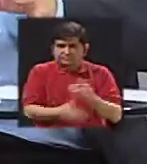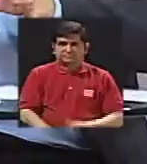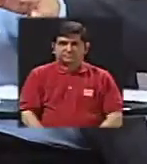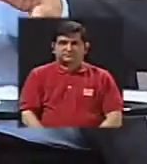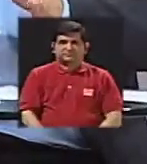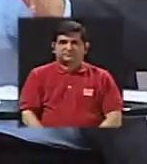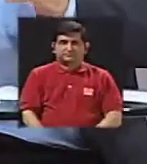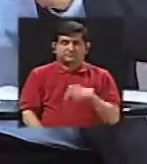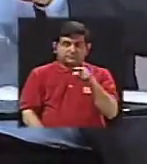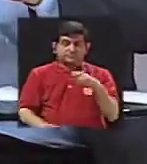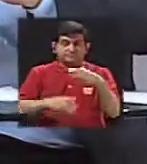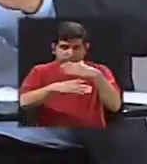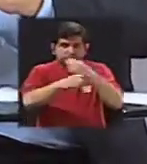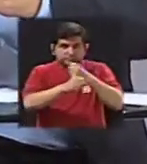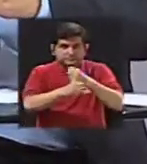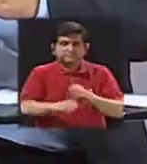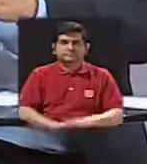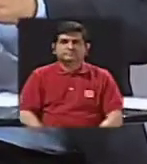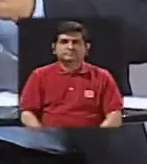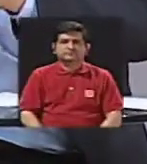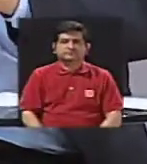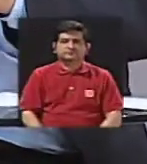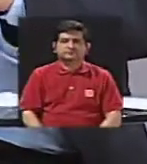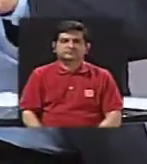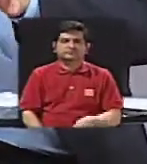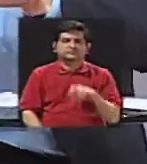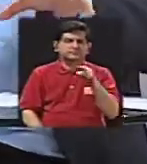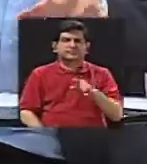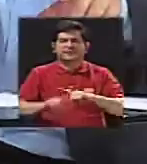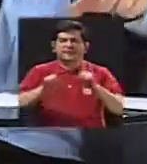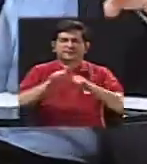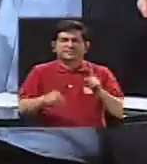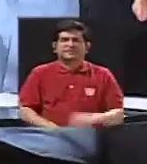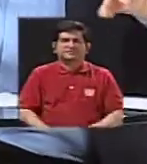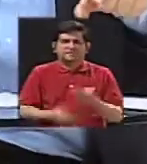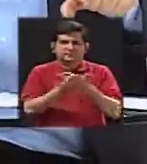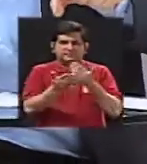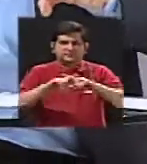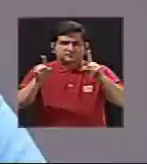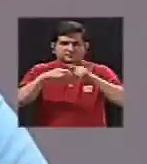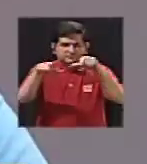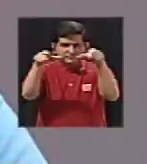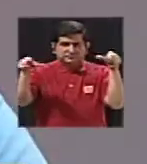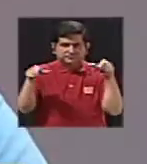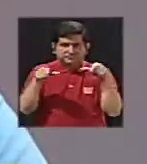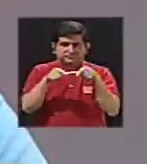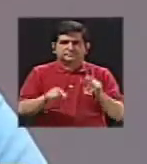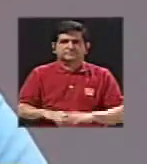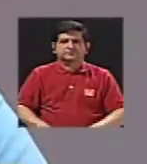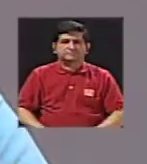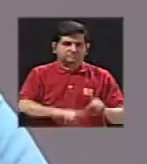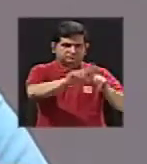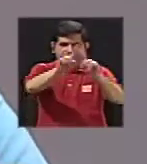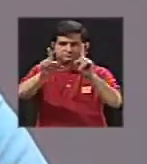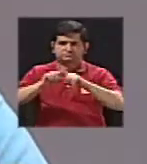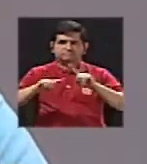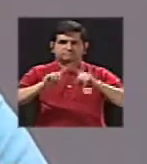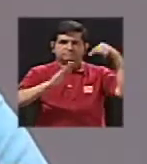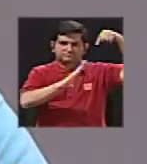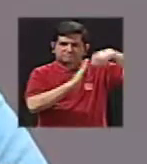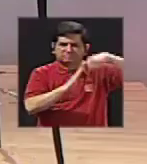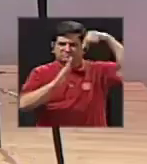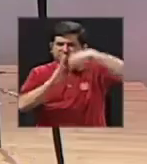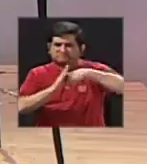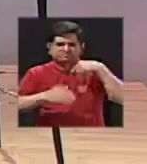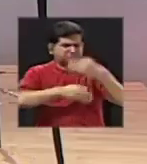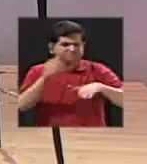las toman, que son varias muestras en distintos puntos diferentes, a distintas profundidades, ¿cómo